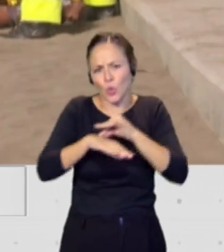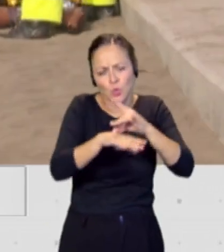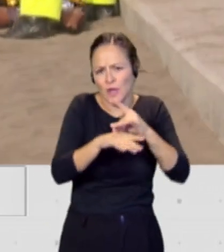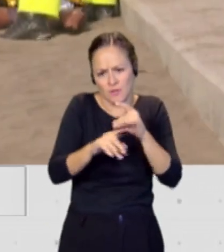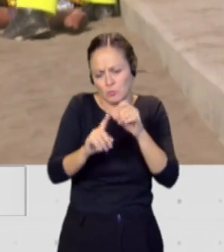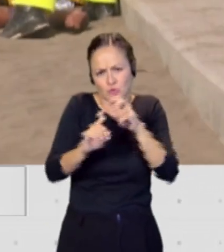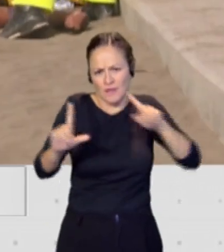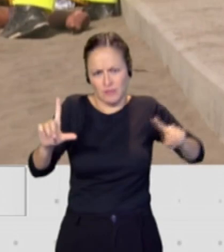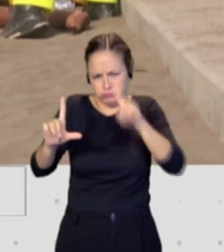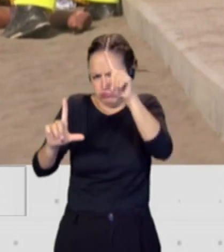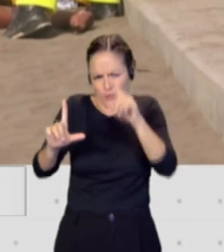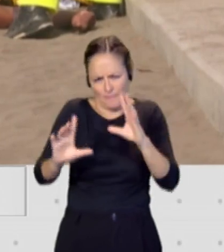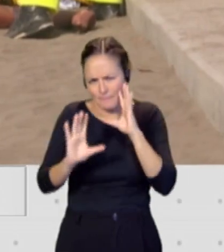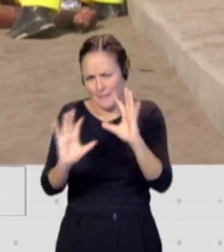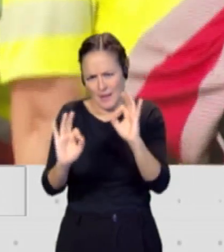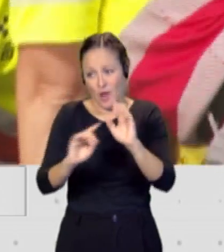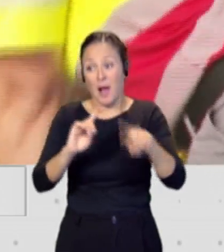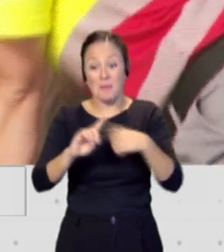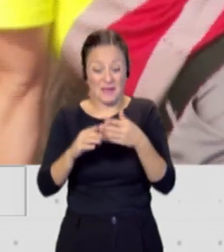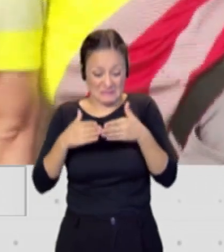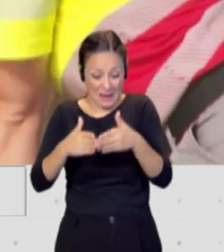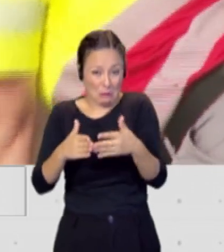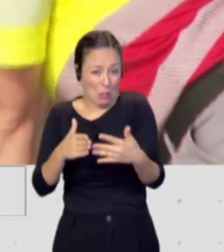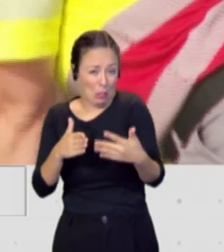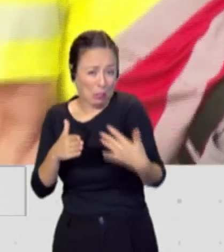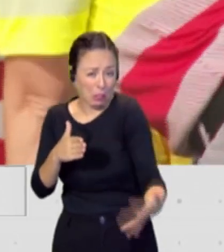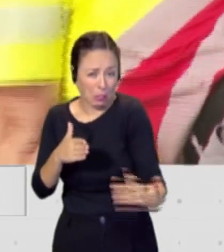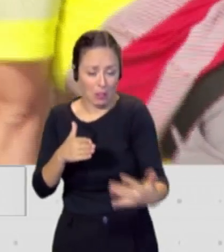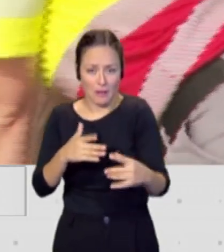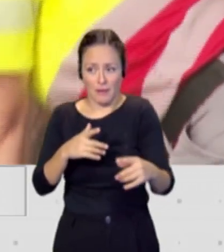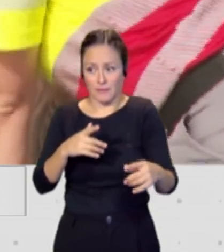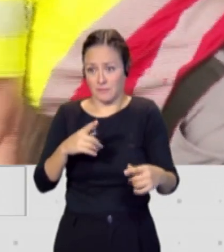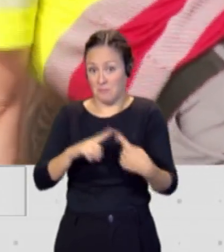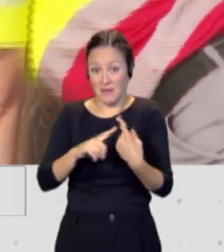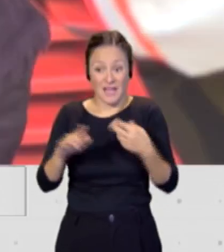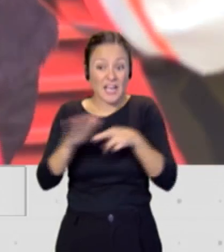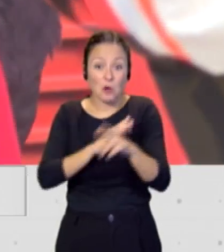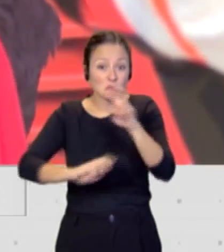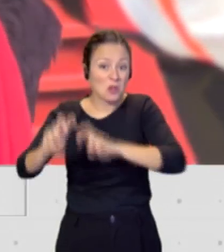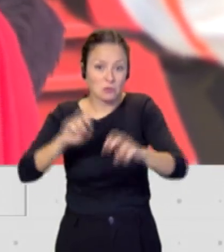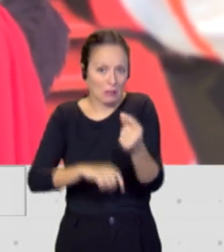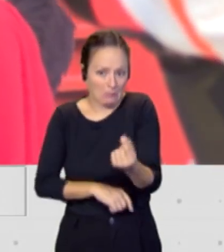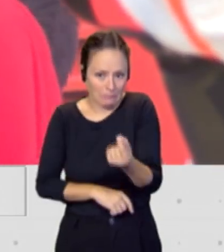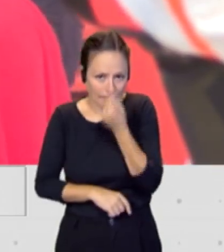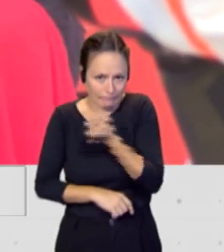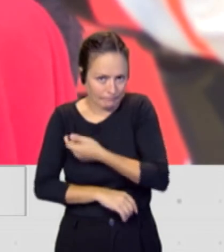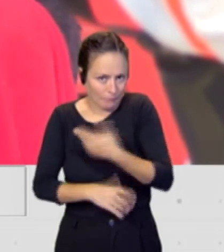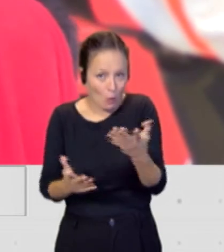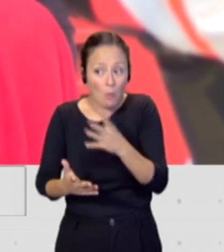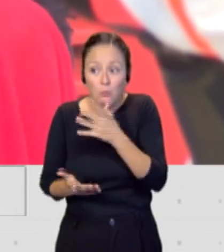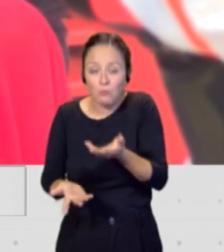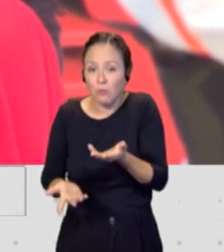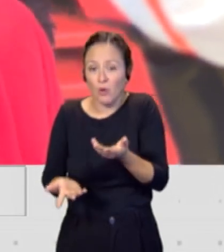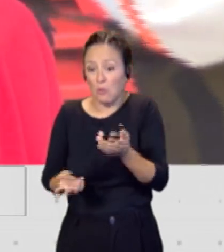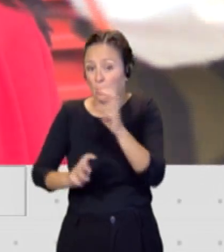peligrosa. Si a eso añades las infraembarcaciones y los nulos recursos de búsqueda, porque en muchas ocasiones las búsquedas